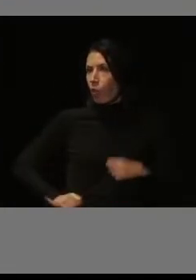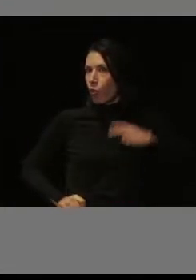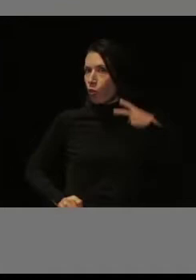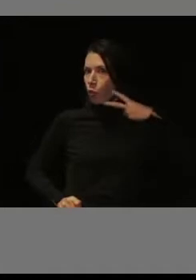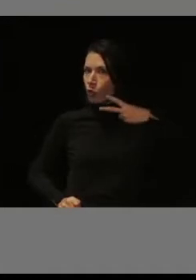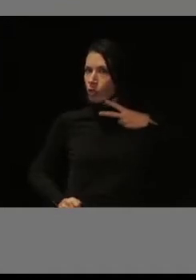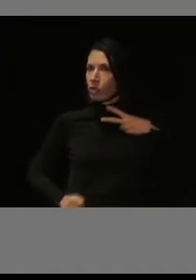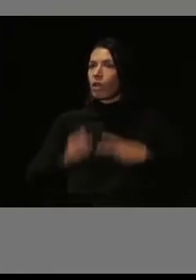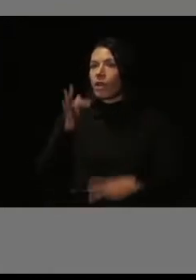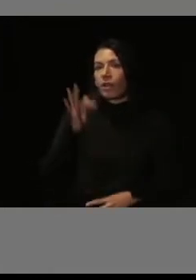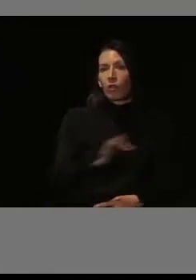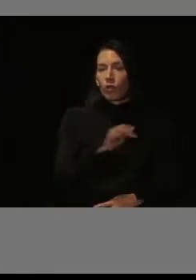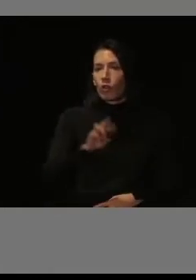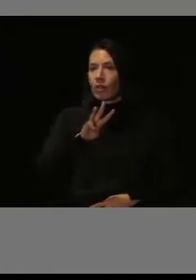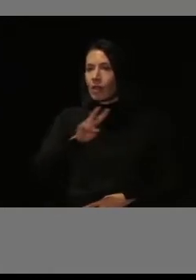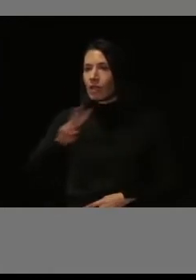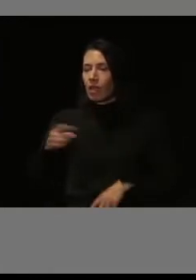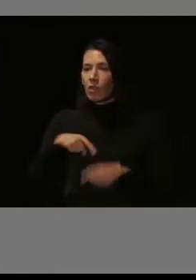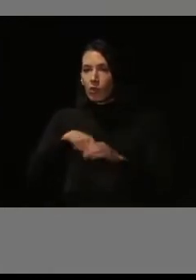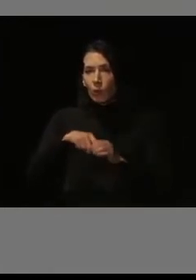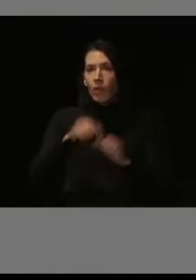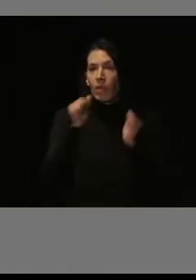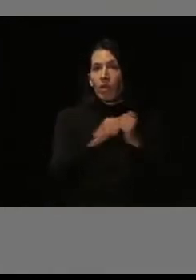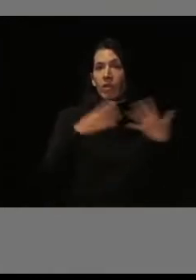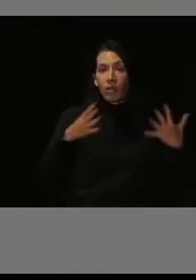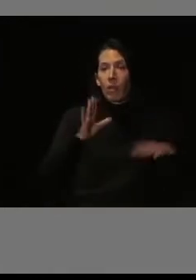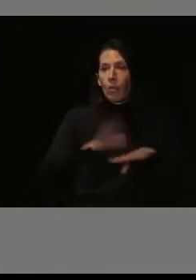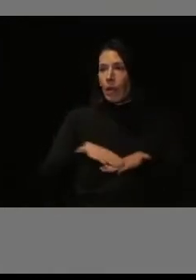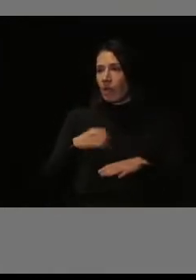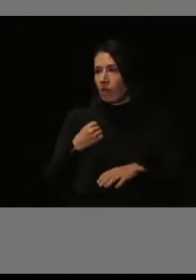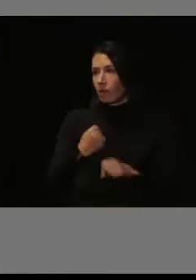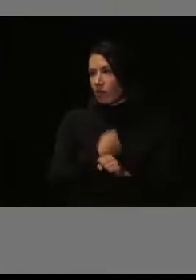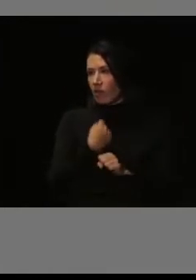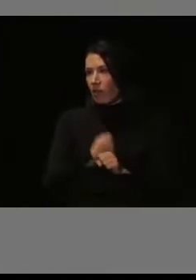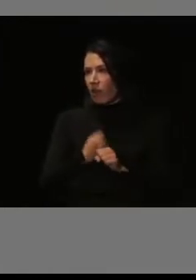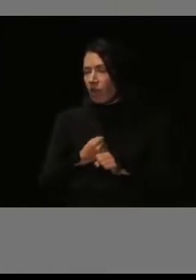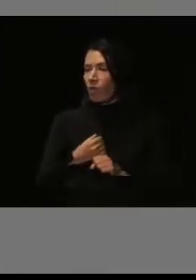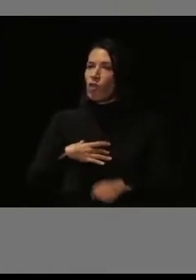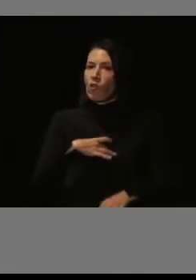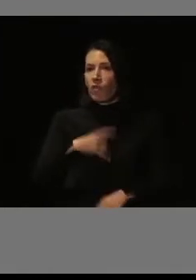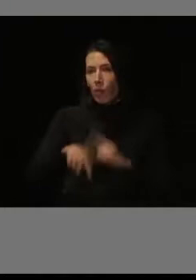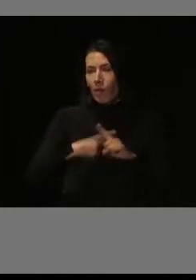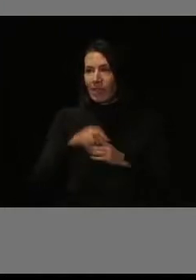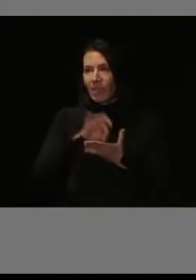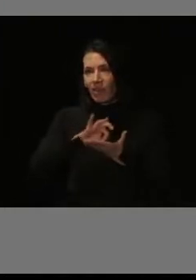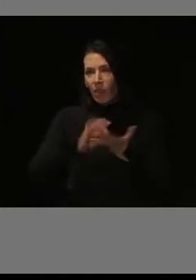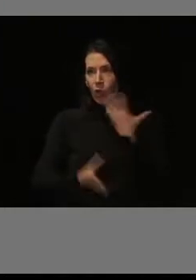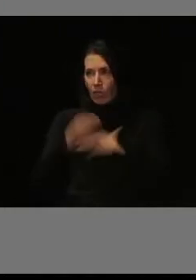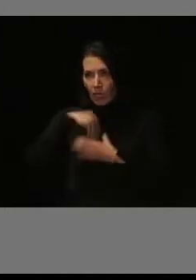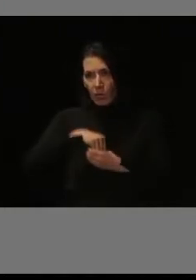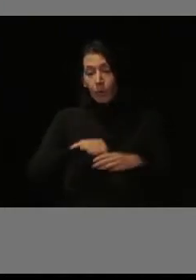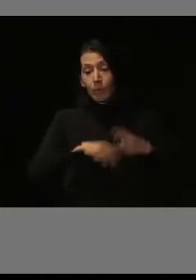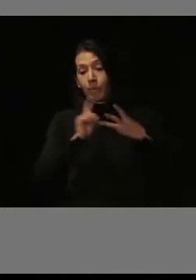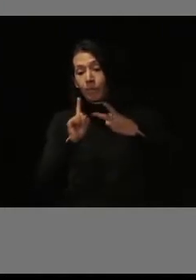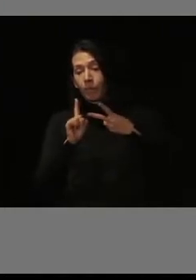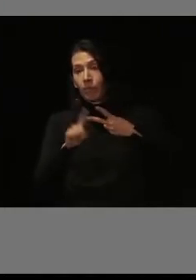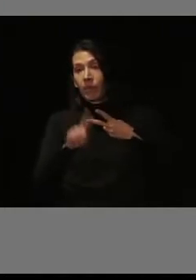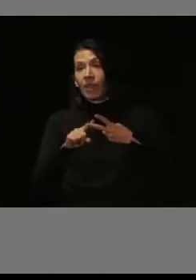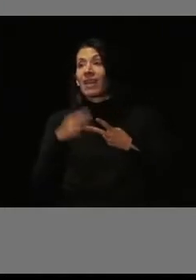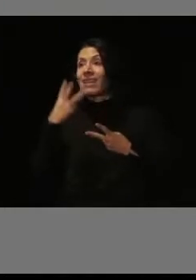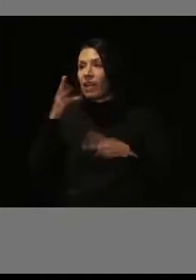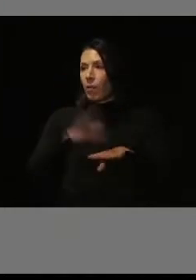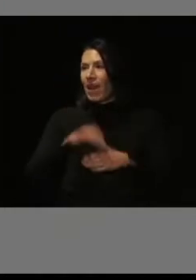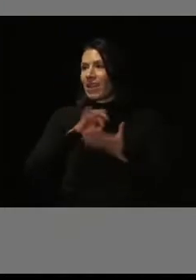Treinta y dos plazas en total, veintinueve para personal de oficio y servicio interno y tres para operarios de servicios